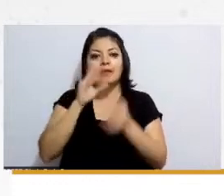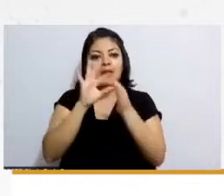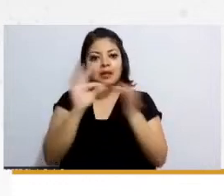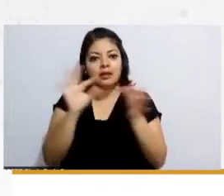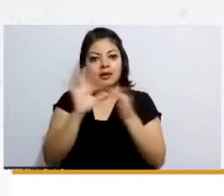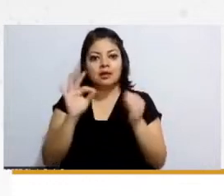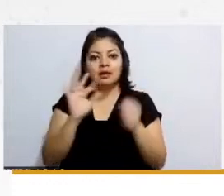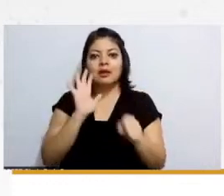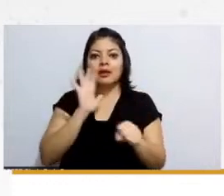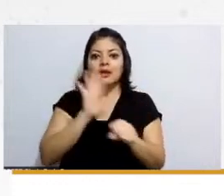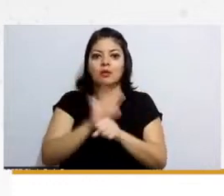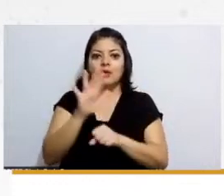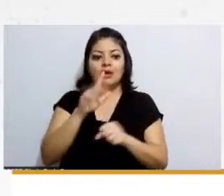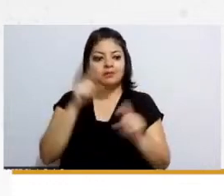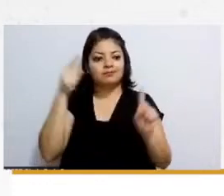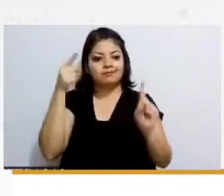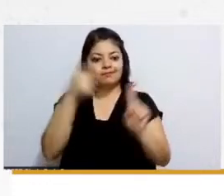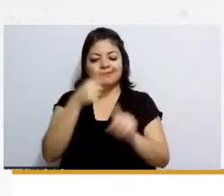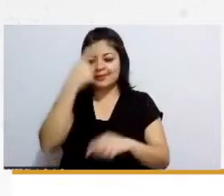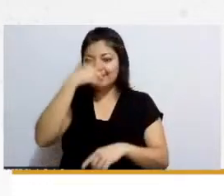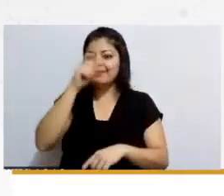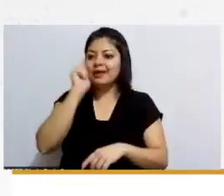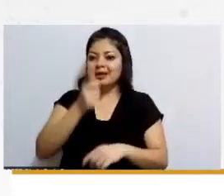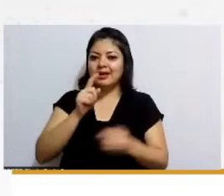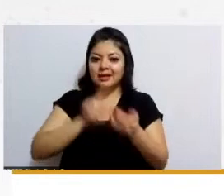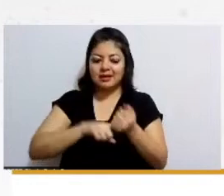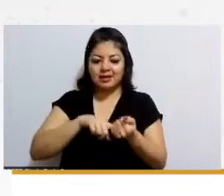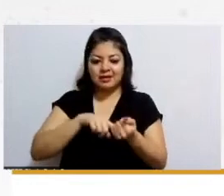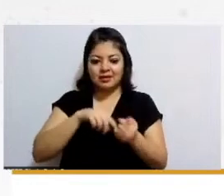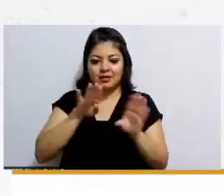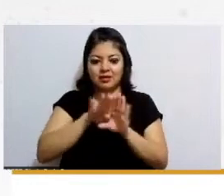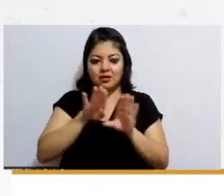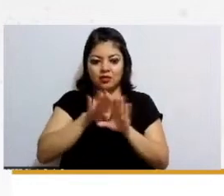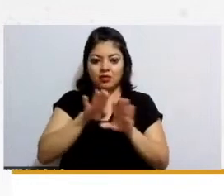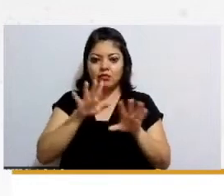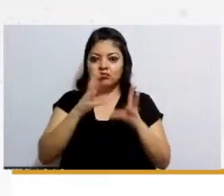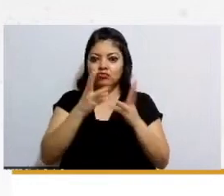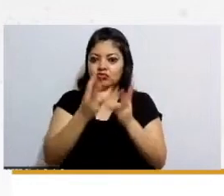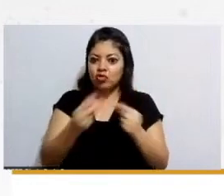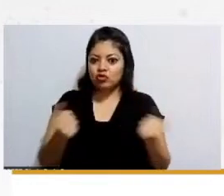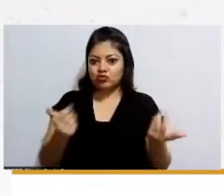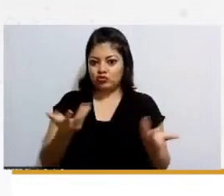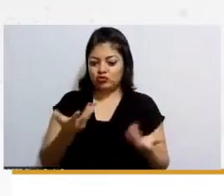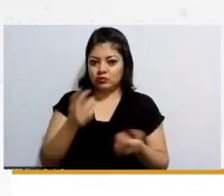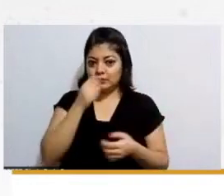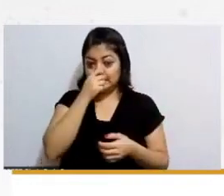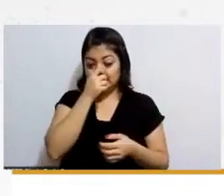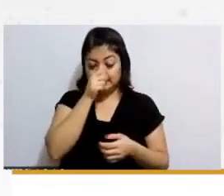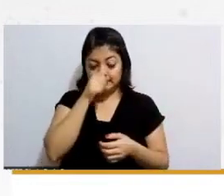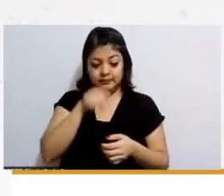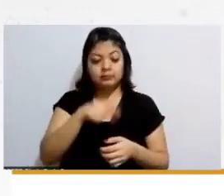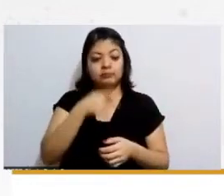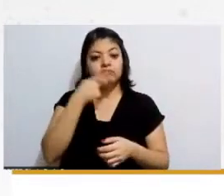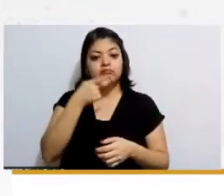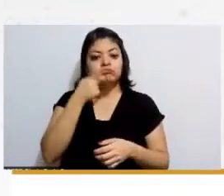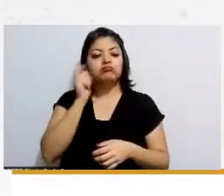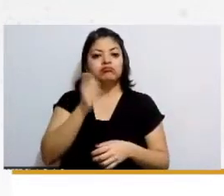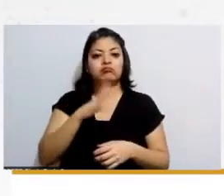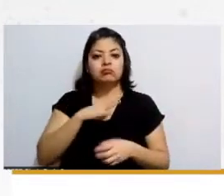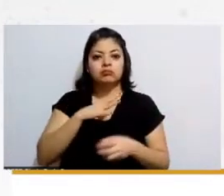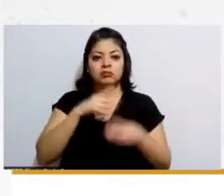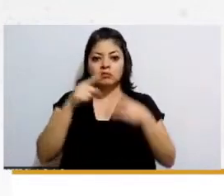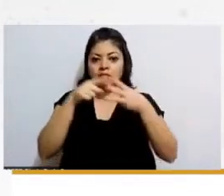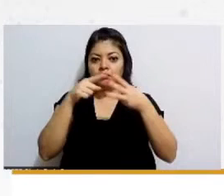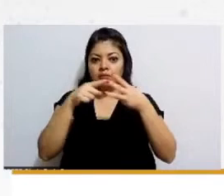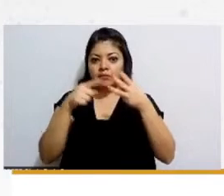para una reparación del daño aquí en el cuaderno pues nos habla acerca de tres formas